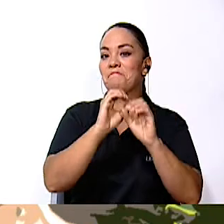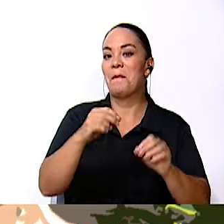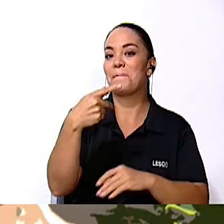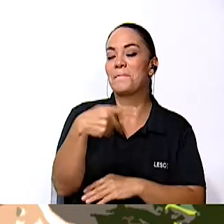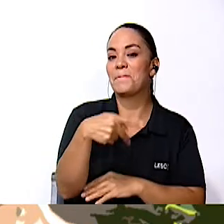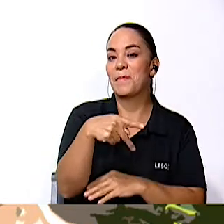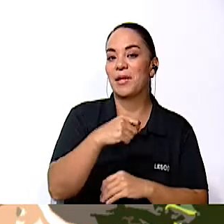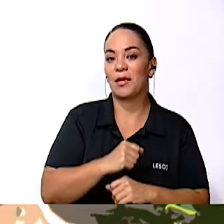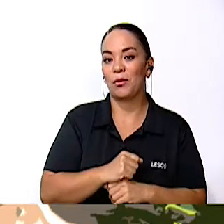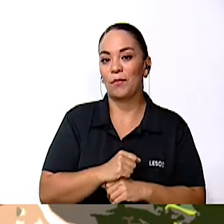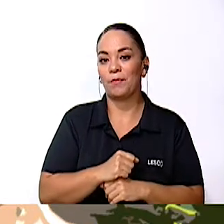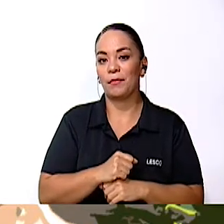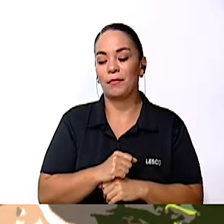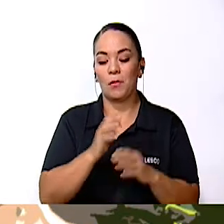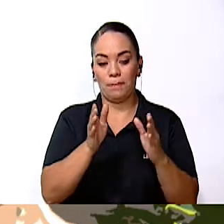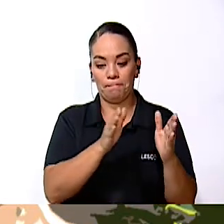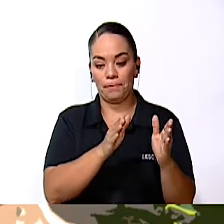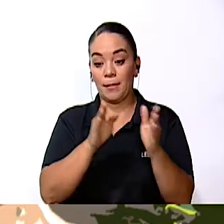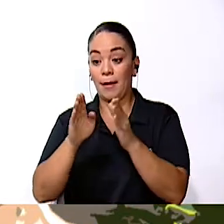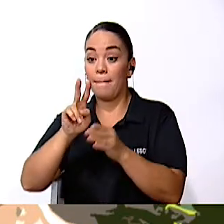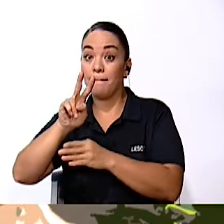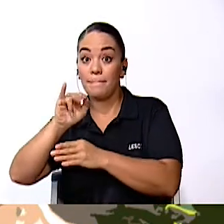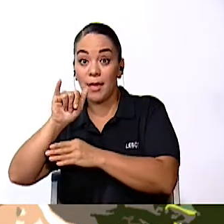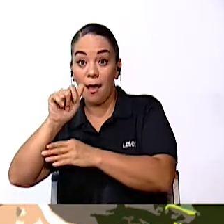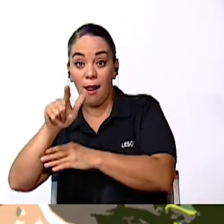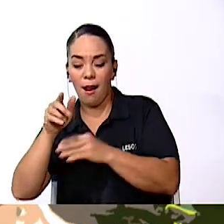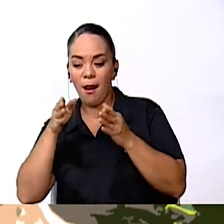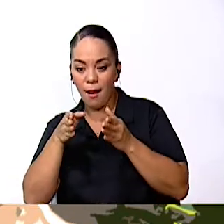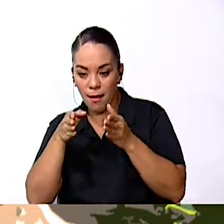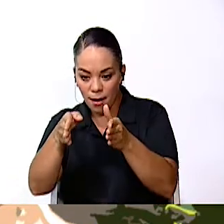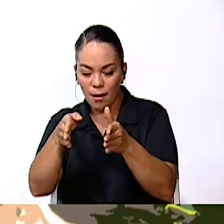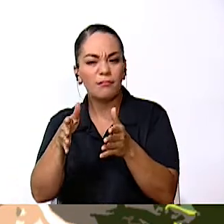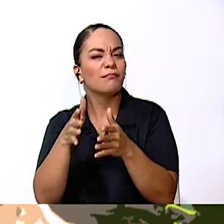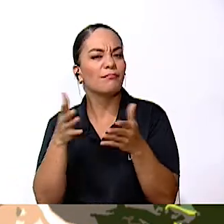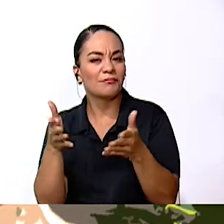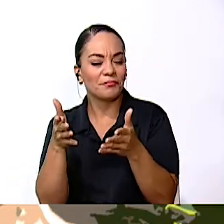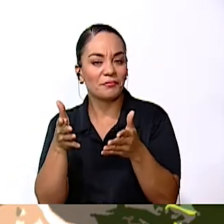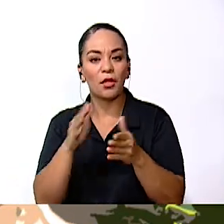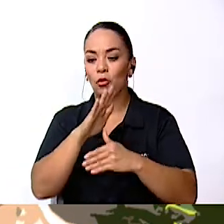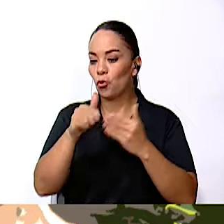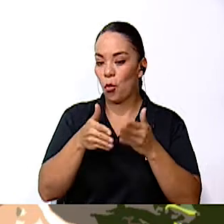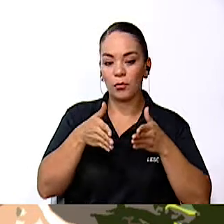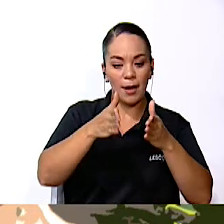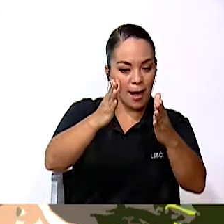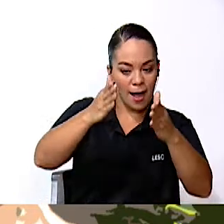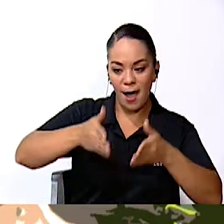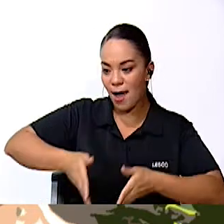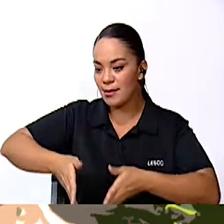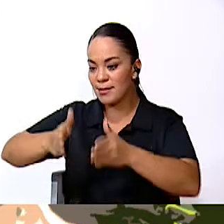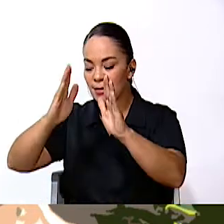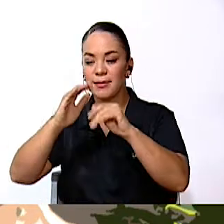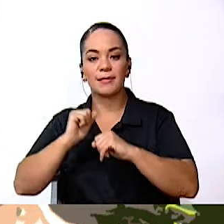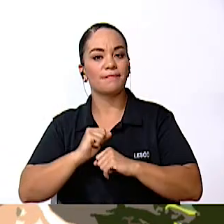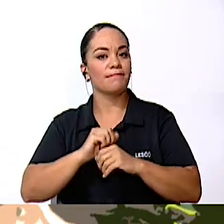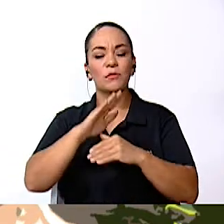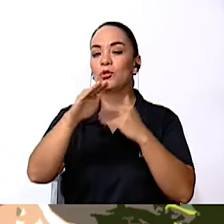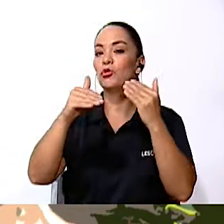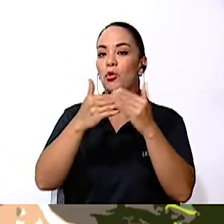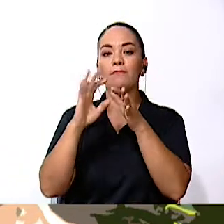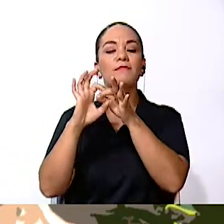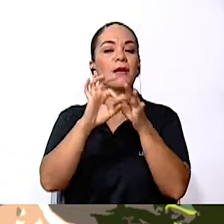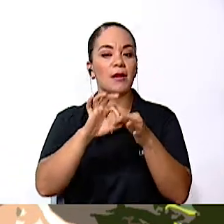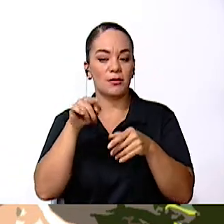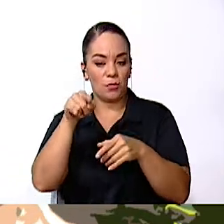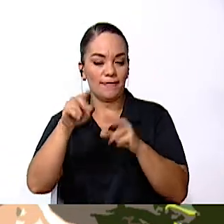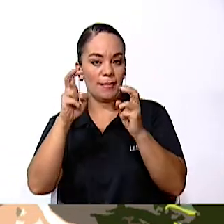¿Y qué es vial? Bueno, vial es un adjetivo que se refiere a todo lo que son vías de tránsito, carreteras, todo lo que tiene que